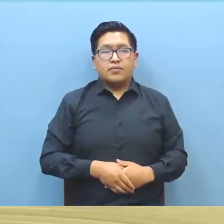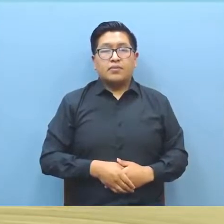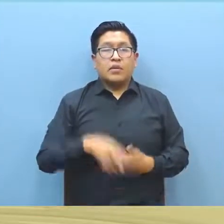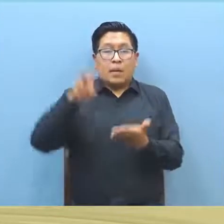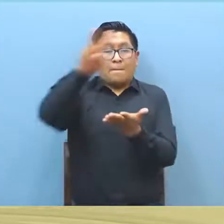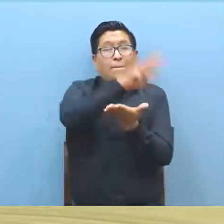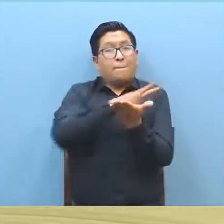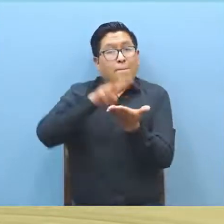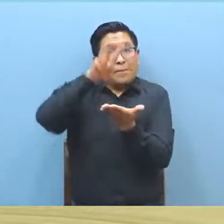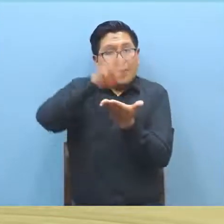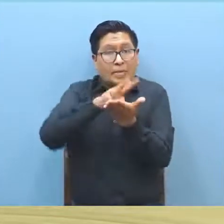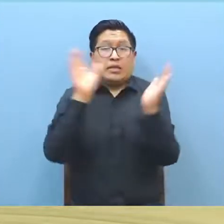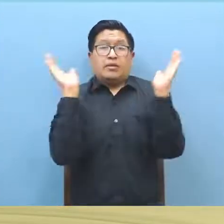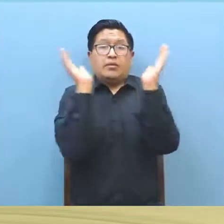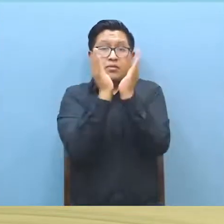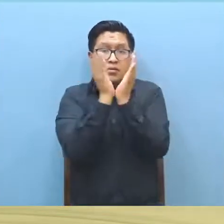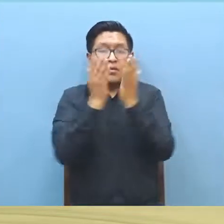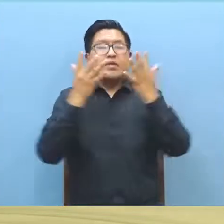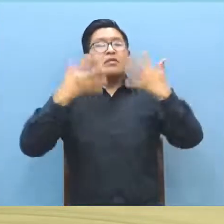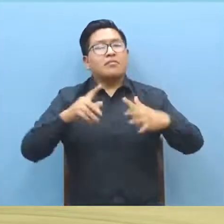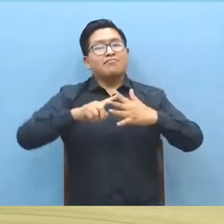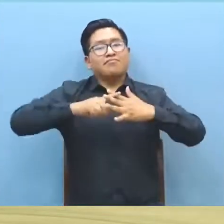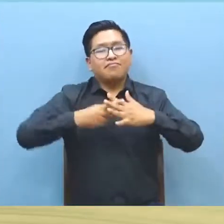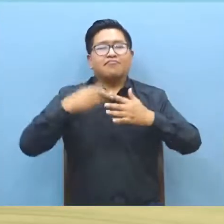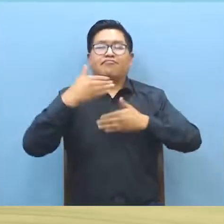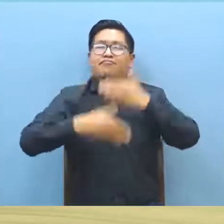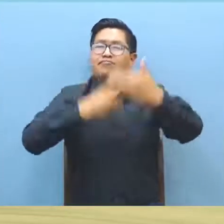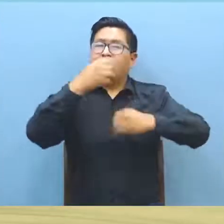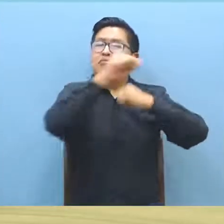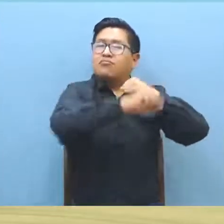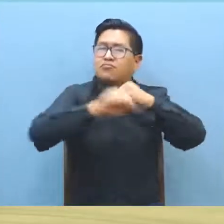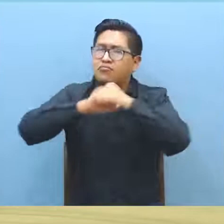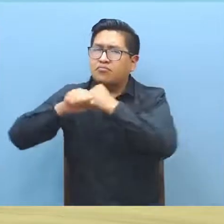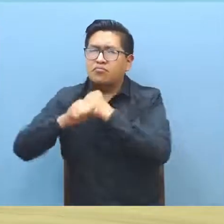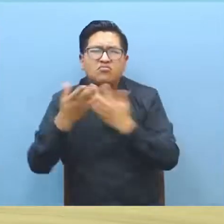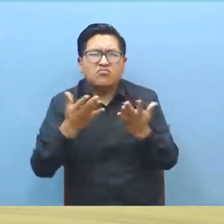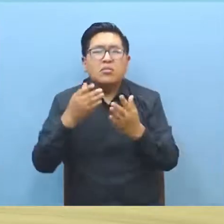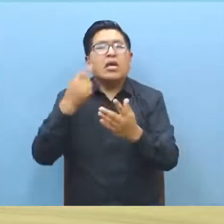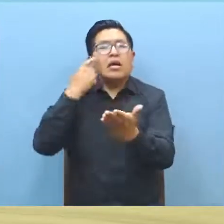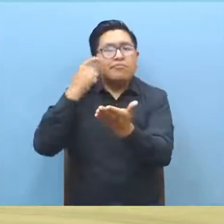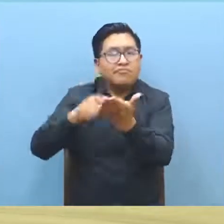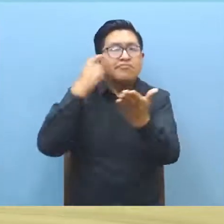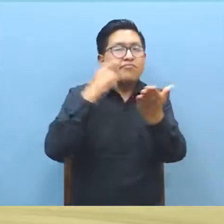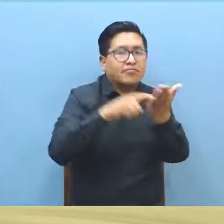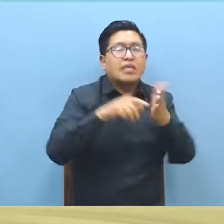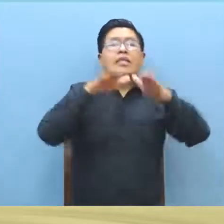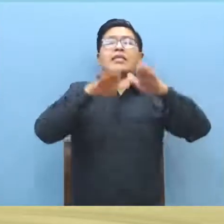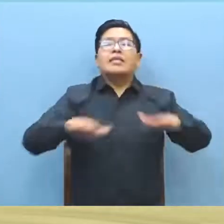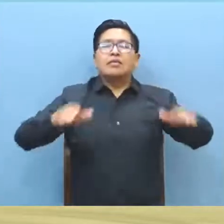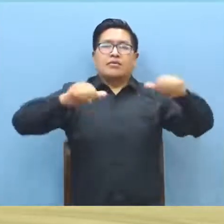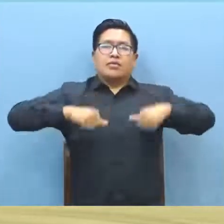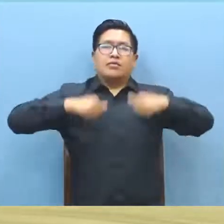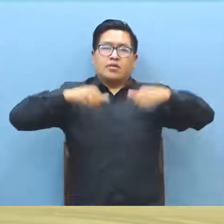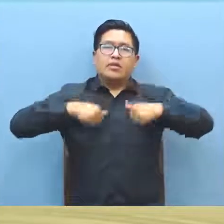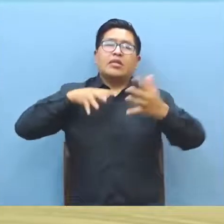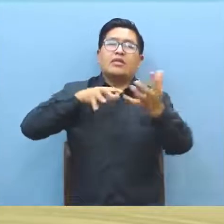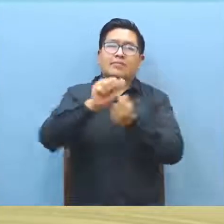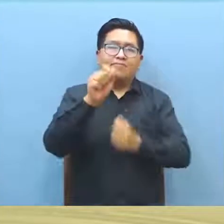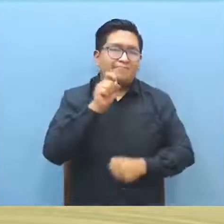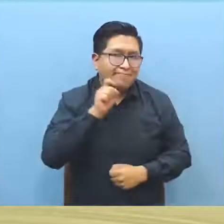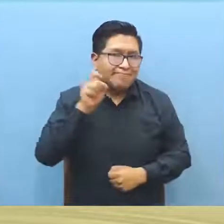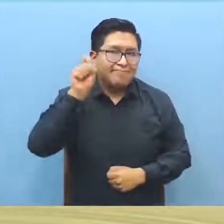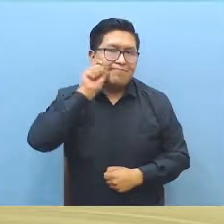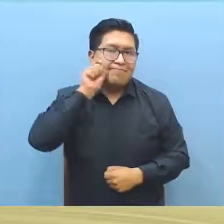En Vinto, la Defensoría del Pueblo inició una campaña de prevención y atención de casos de violencia sexual en contra de niñas, niños y adolescentes.